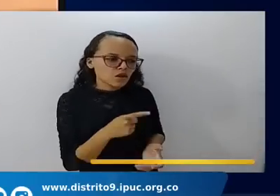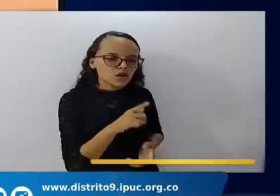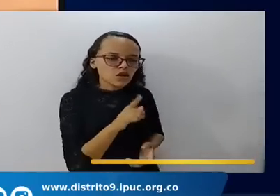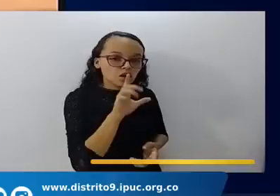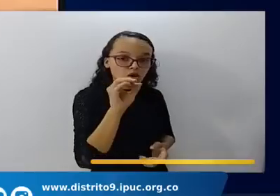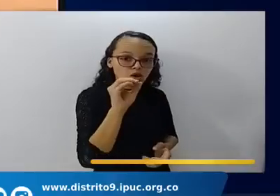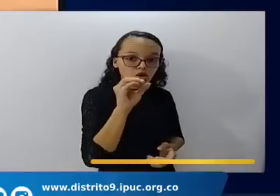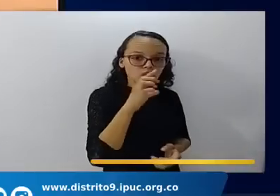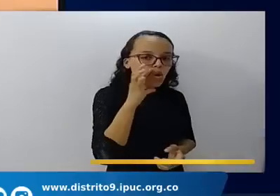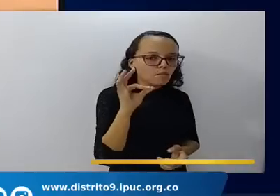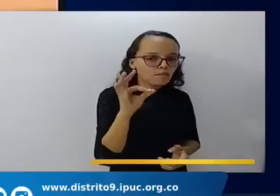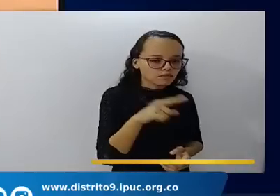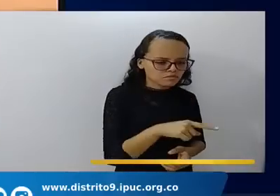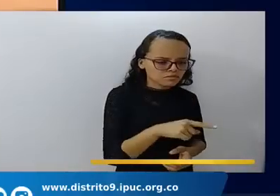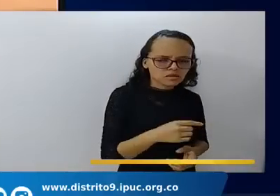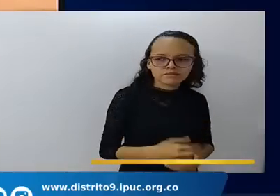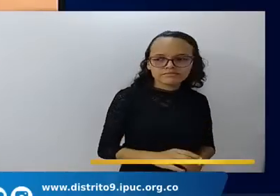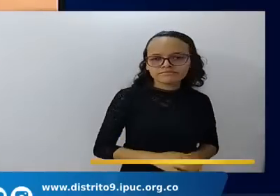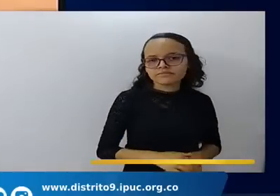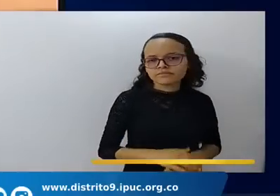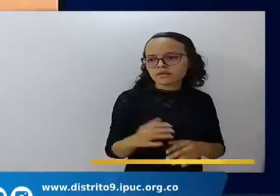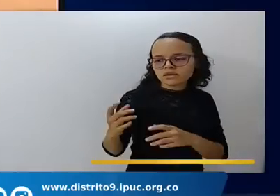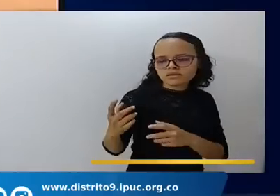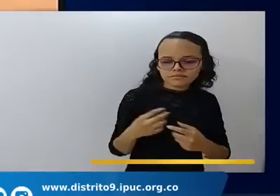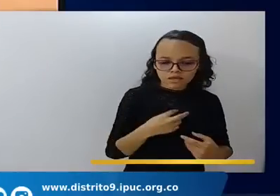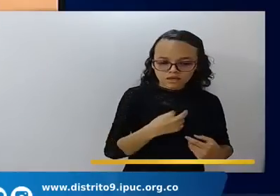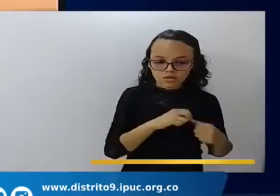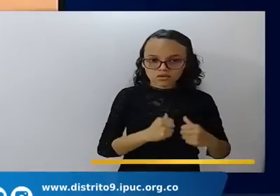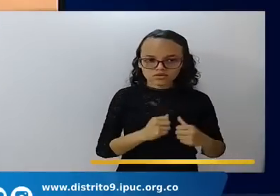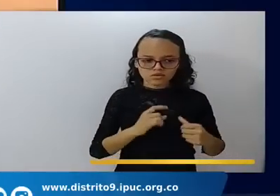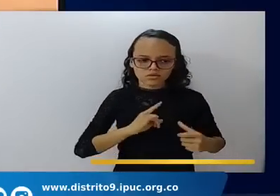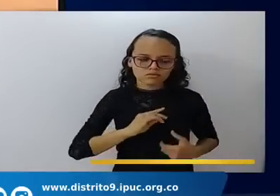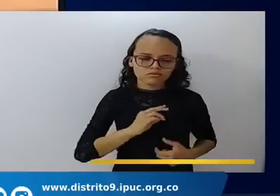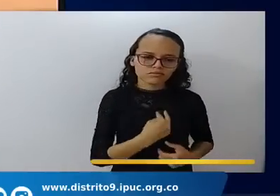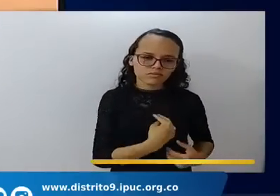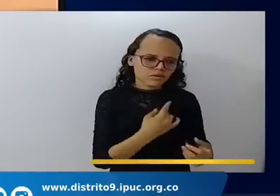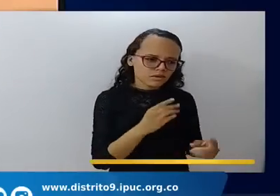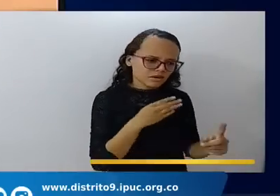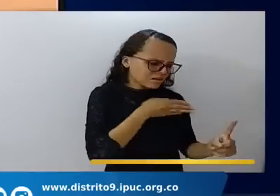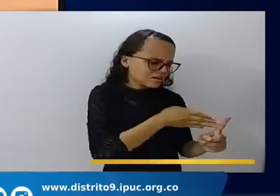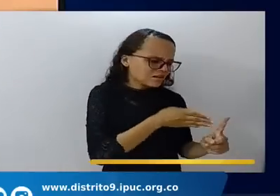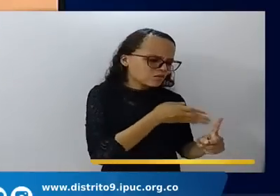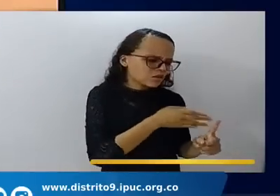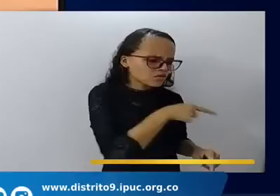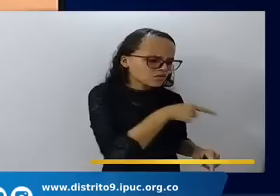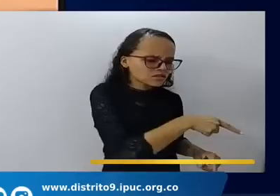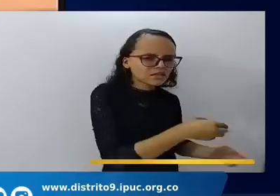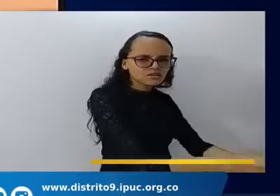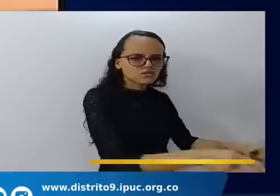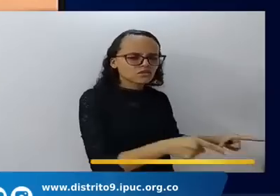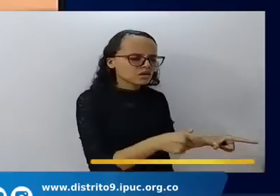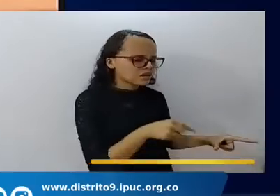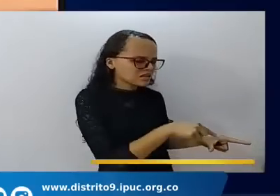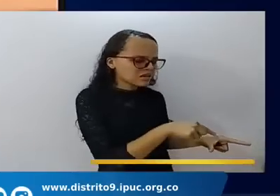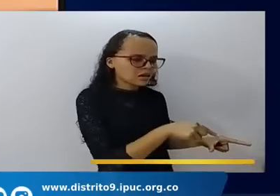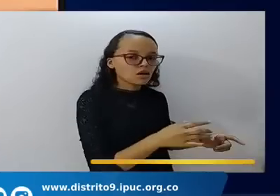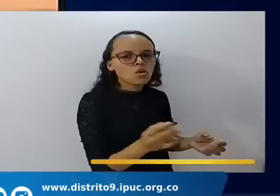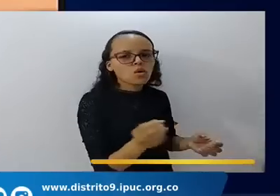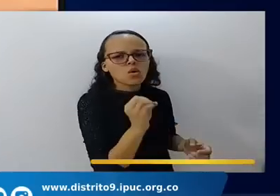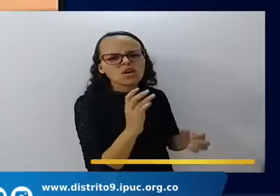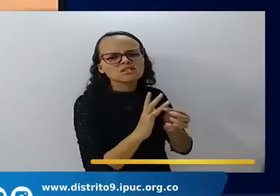en Sodoma sus empresas sus negocios que detenía a la esposa